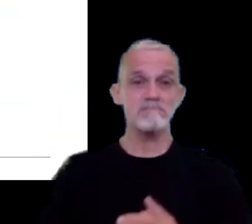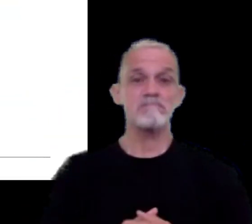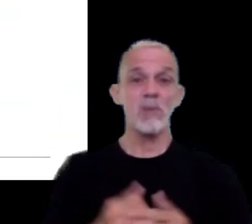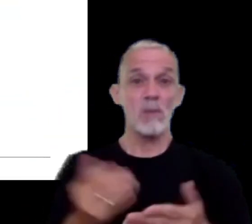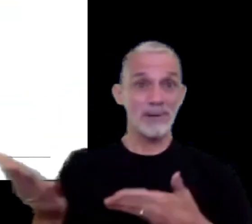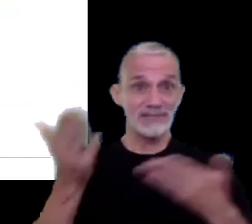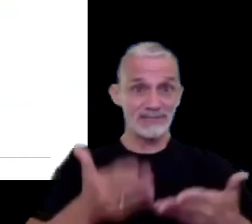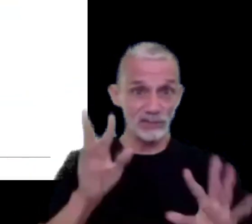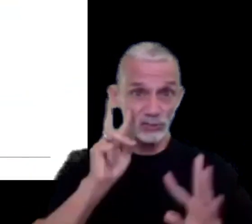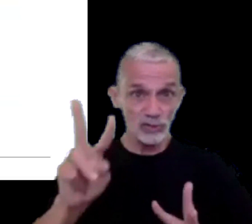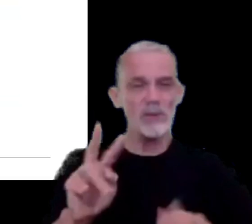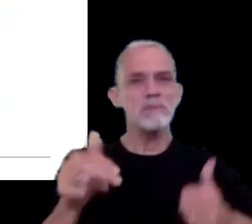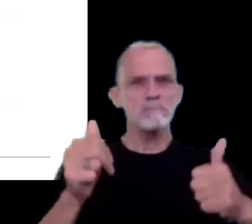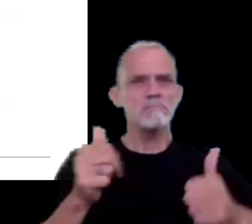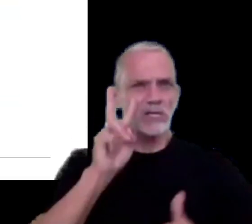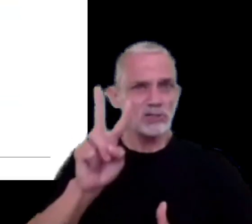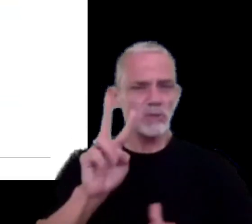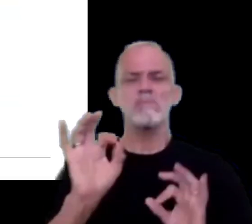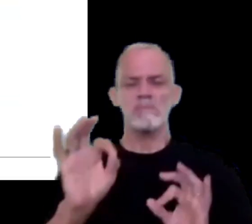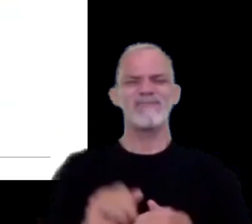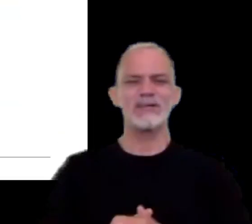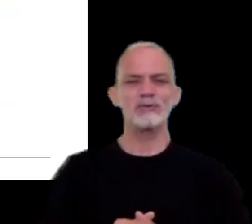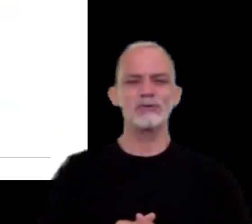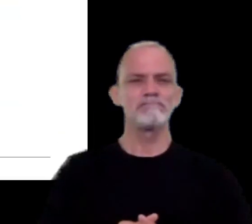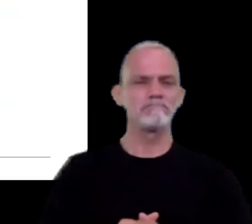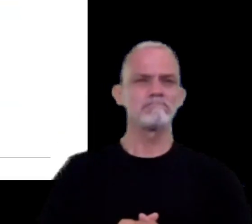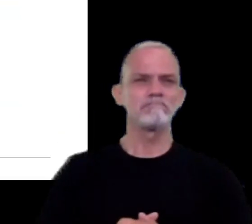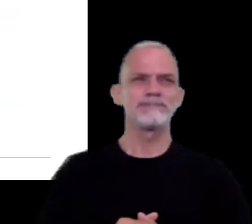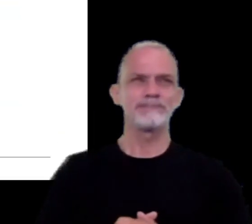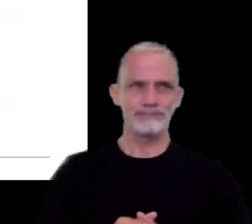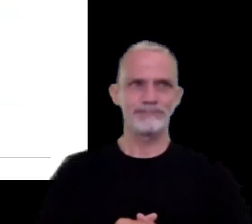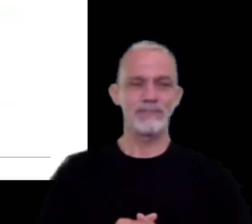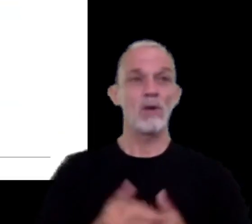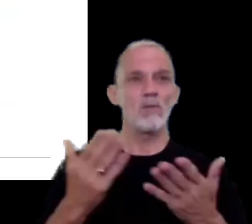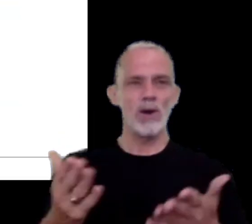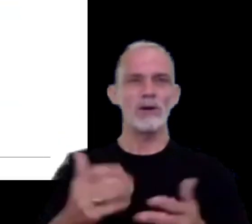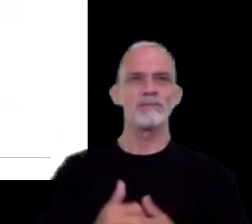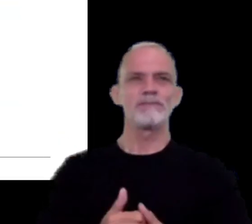presentación? ¿pueden hablar bien? perfecto excelente bueno